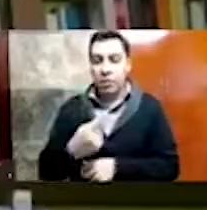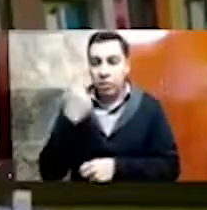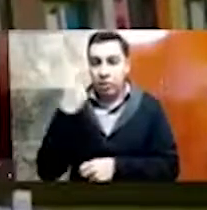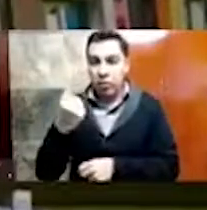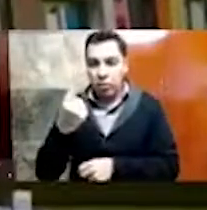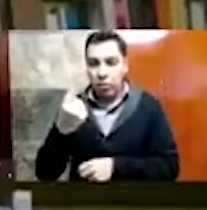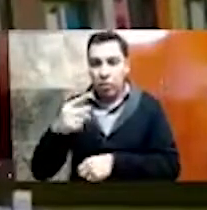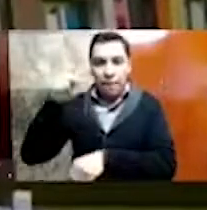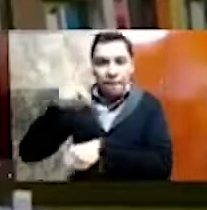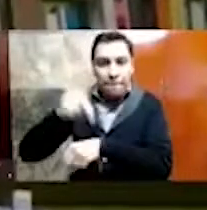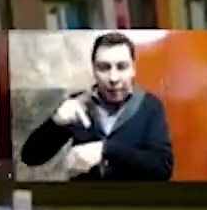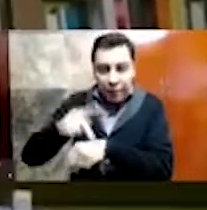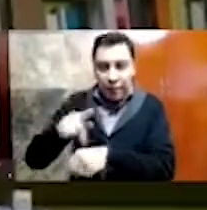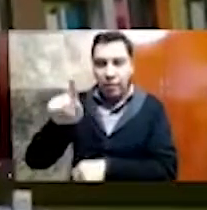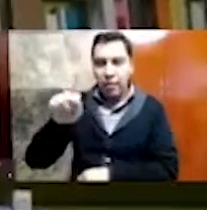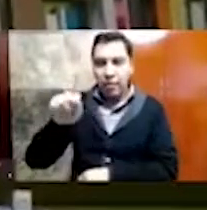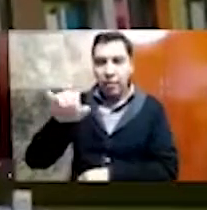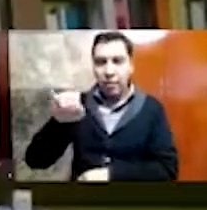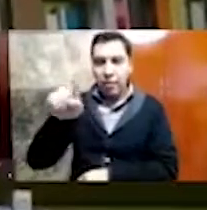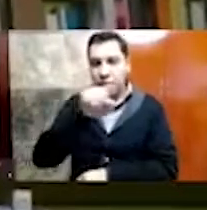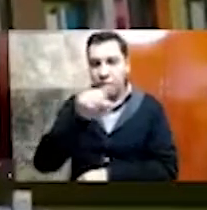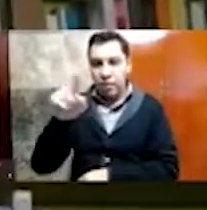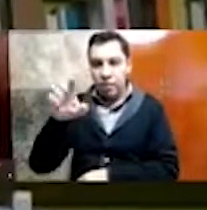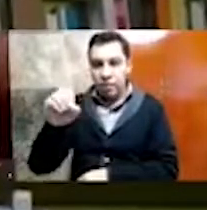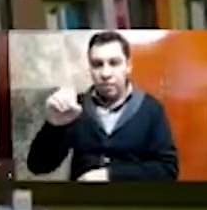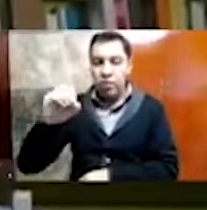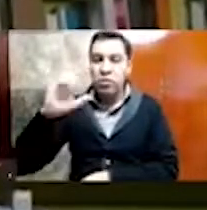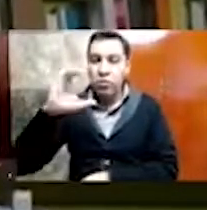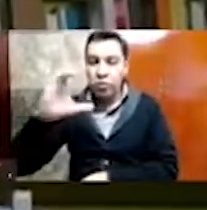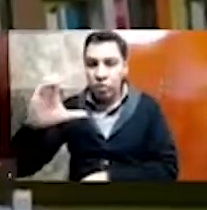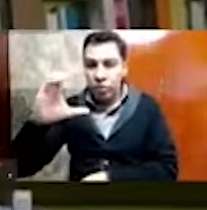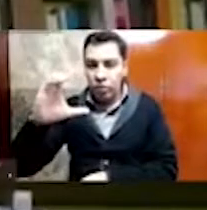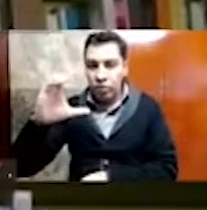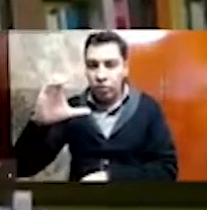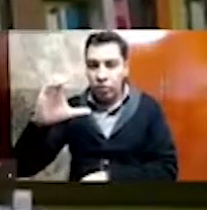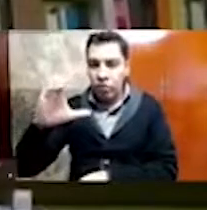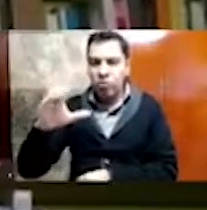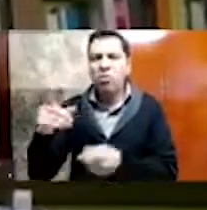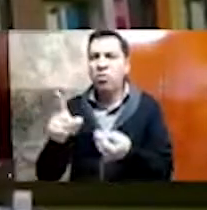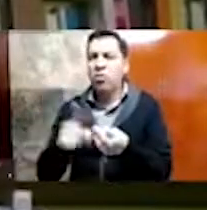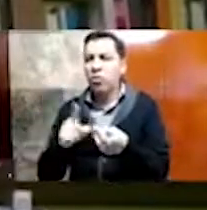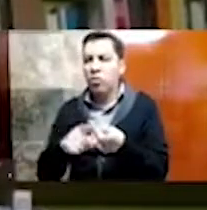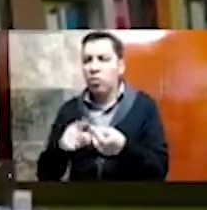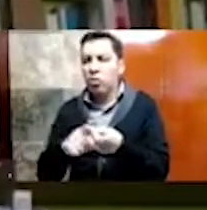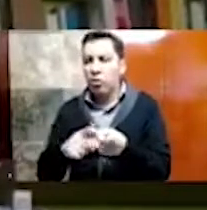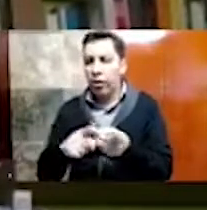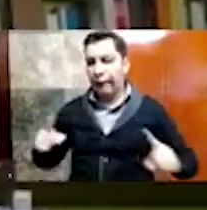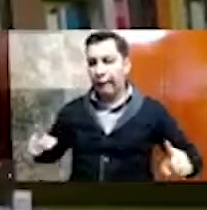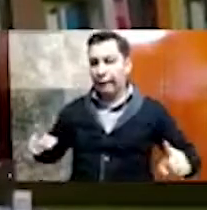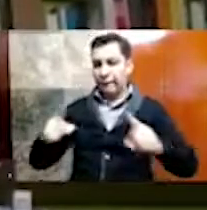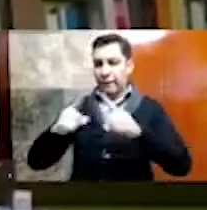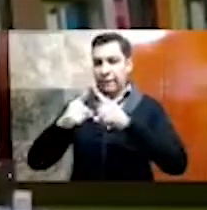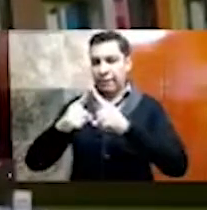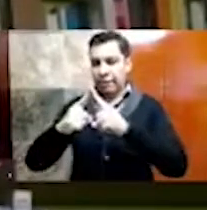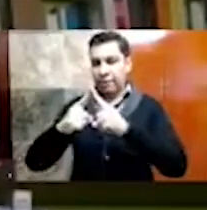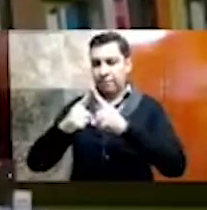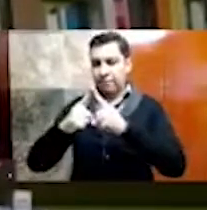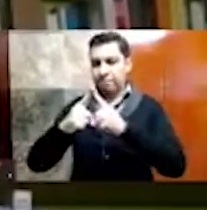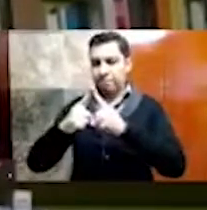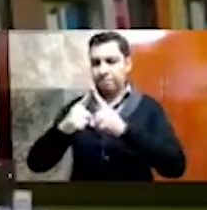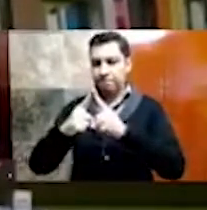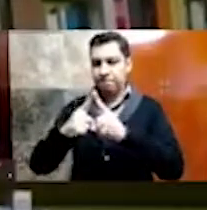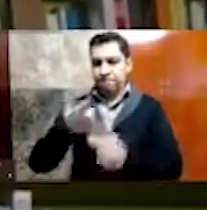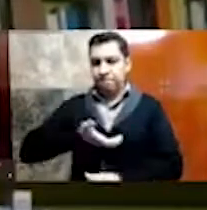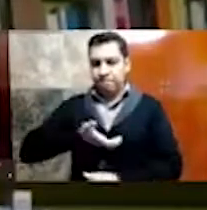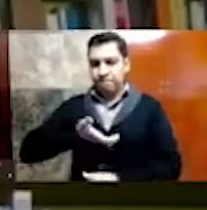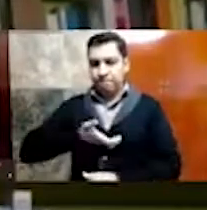Piedra de Tizoc, ¿no? Que, que estaba más cercano hacia la Catedral Metropolitana, pero en la misma, podríamos